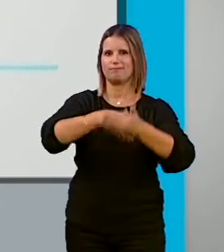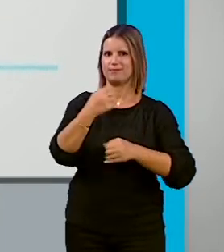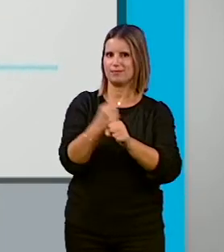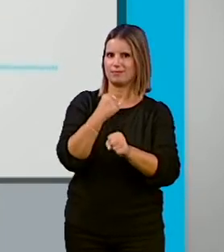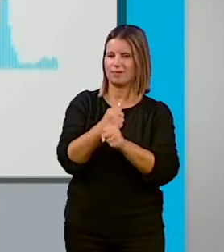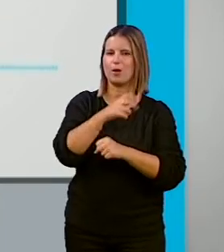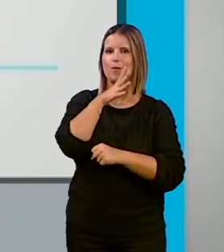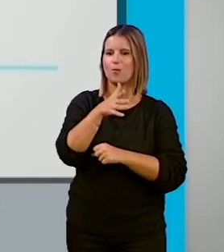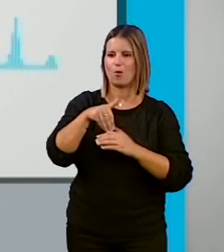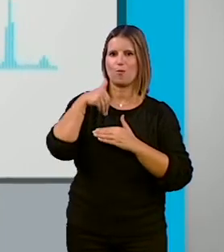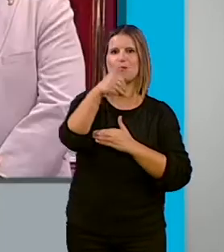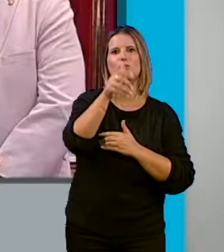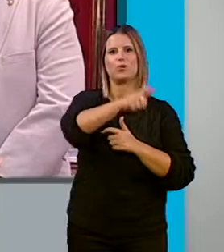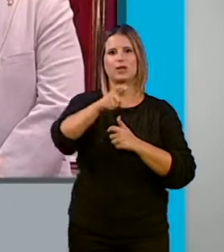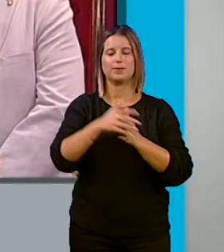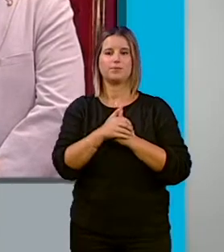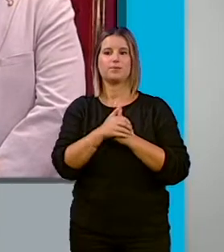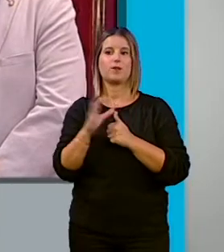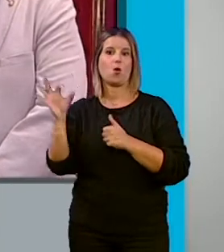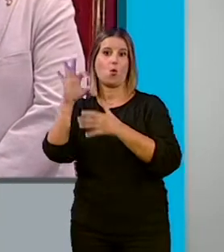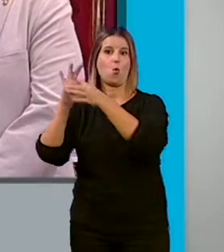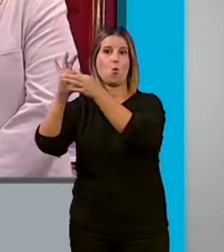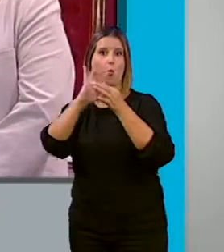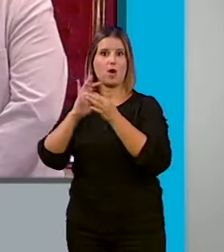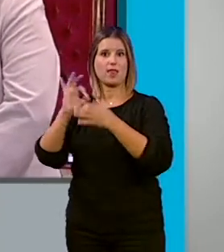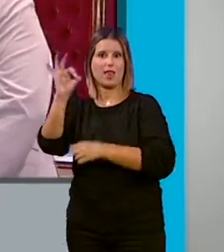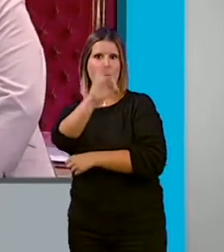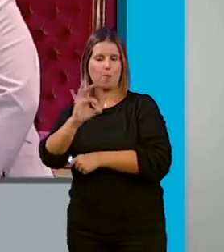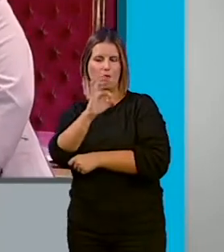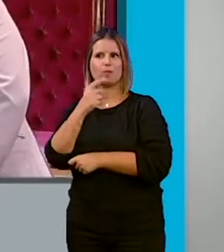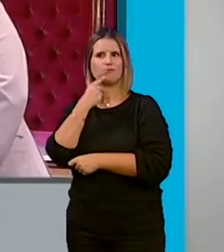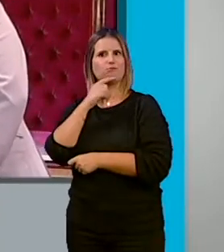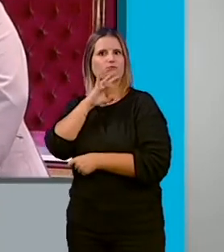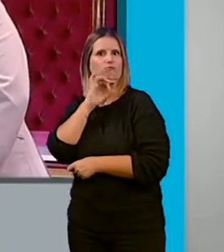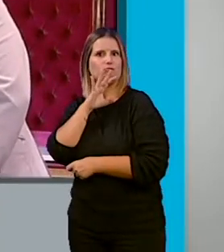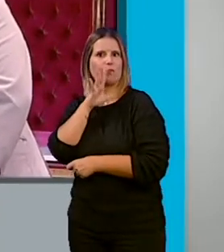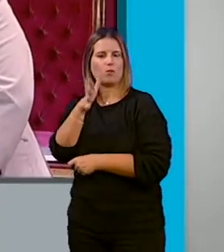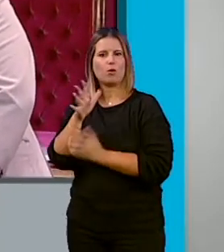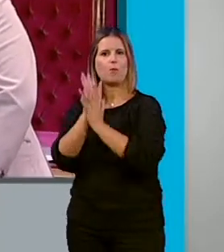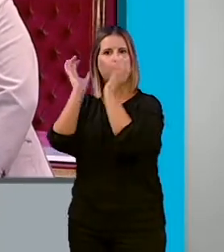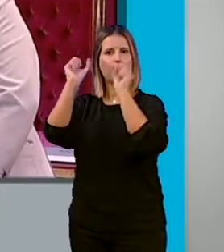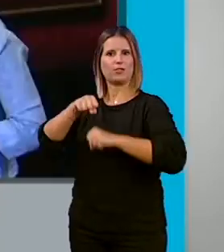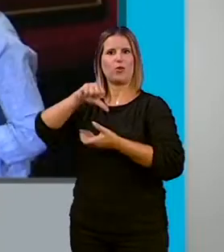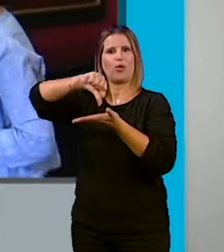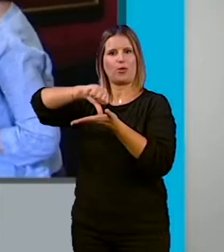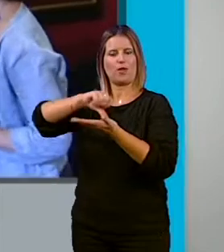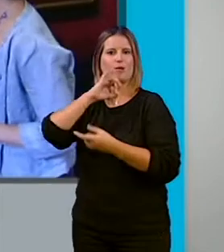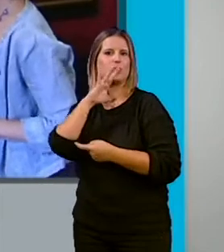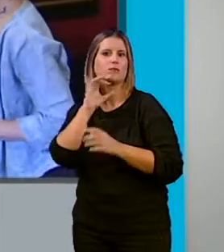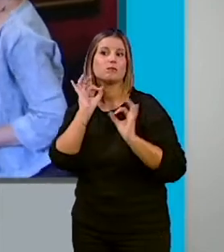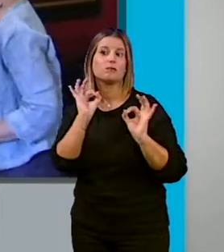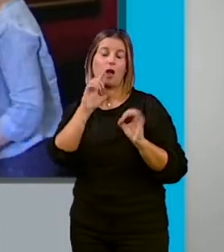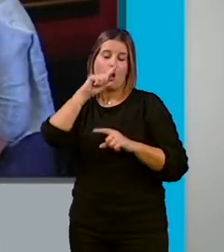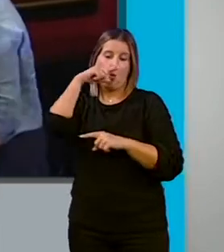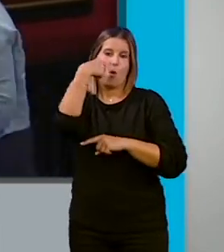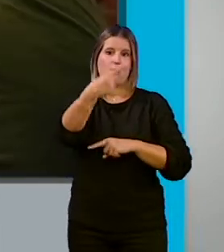por ella y por los granadinos. Unidas Podemos ha mostrado su satisfacción por la puesta en marcha del Pacto por la Ciudad aunque sea año y medio